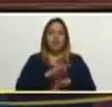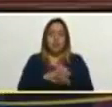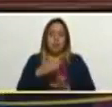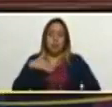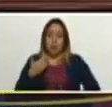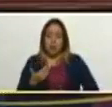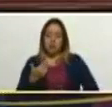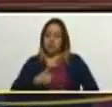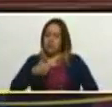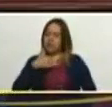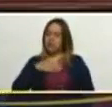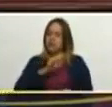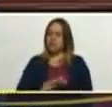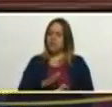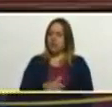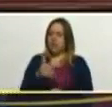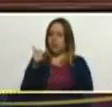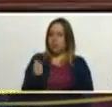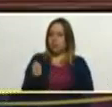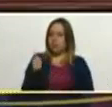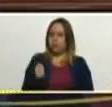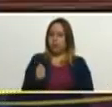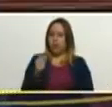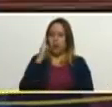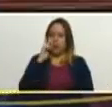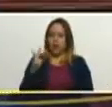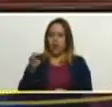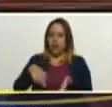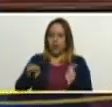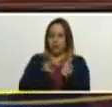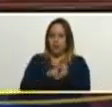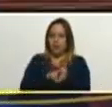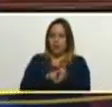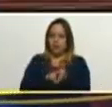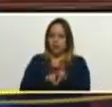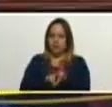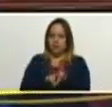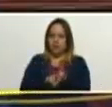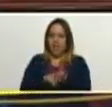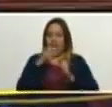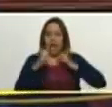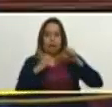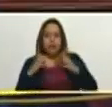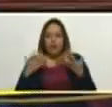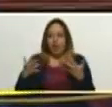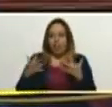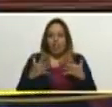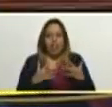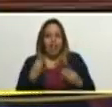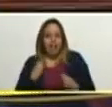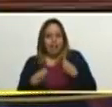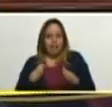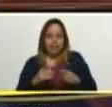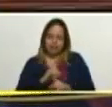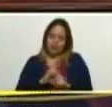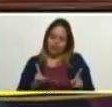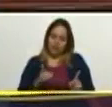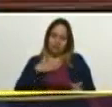puede ver más tranquilo, las repeticiones, ¿verdad? ya sin tanta emoción y tanta angustia, pues,